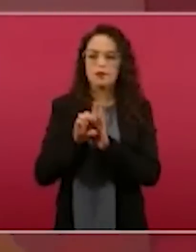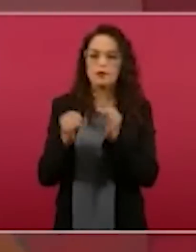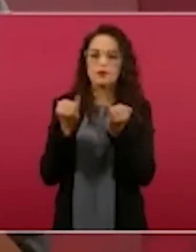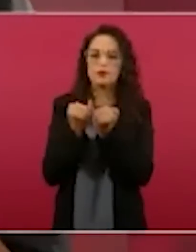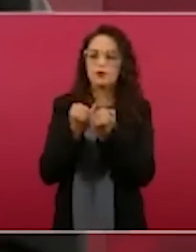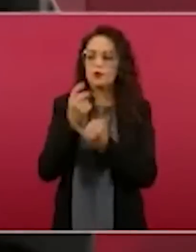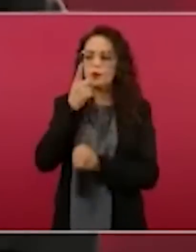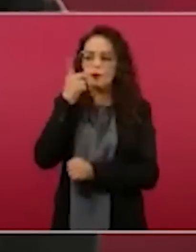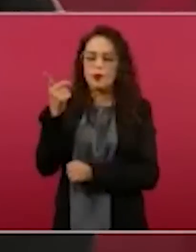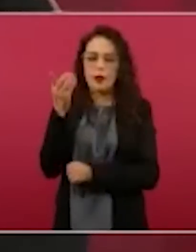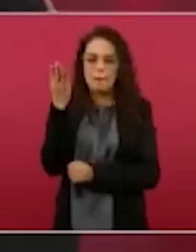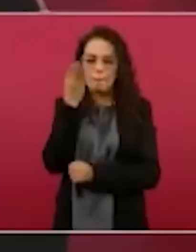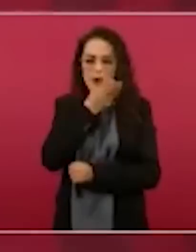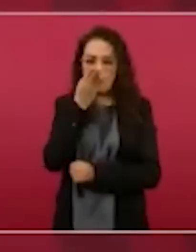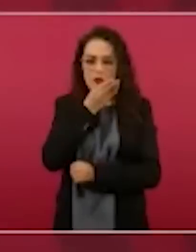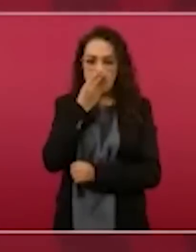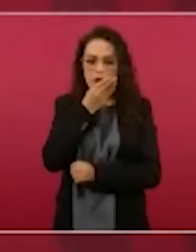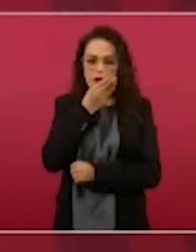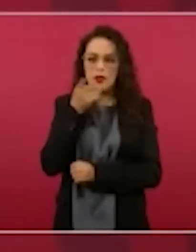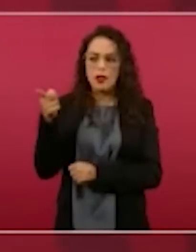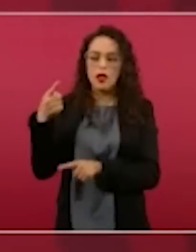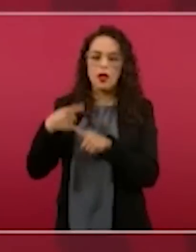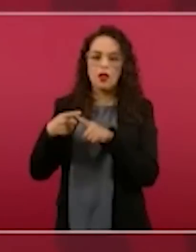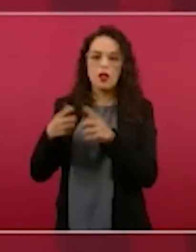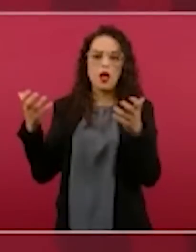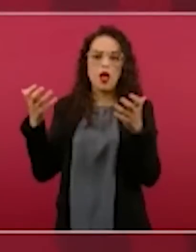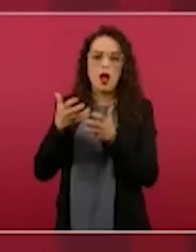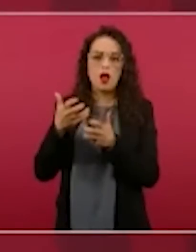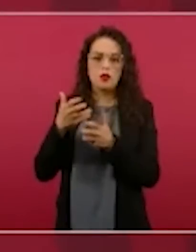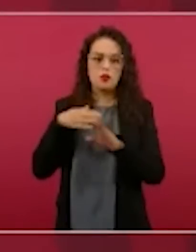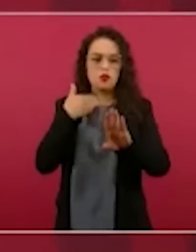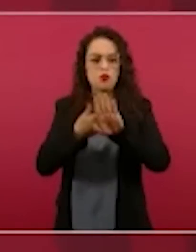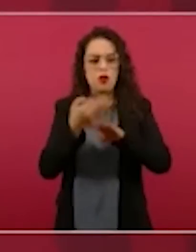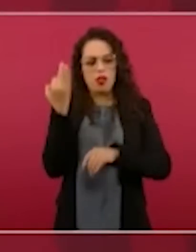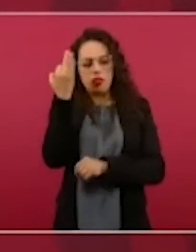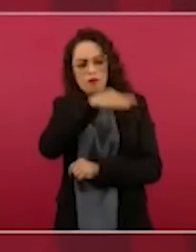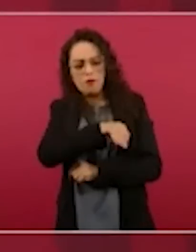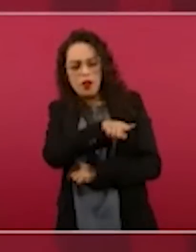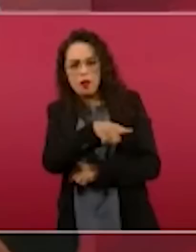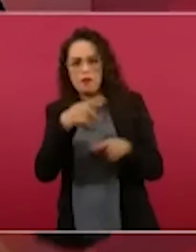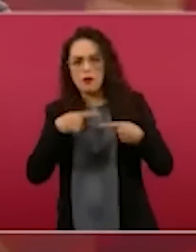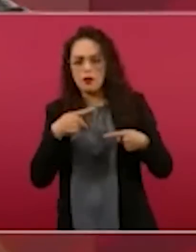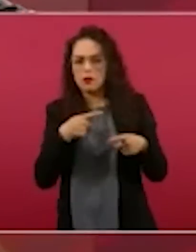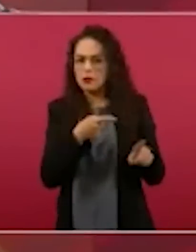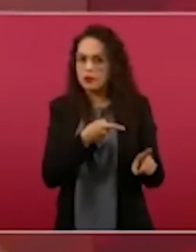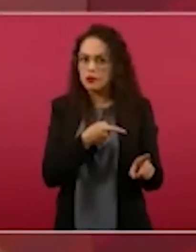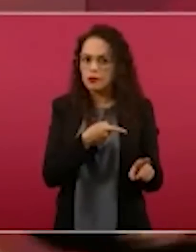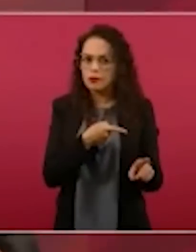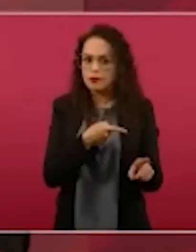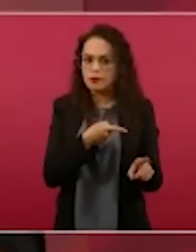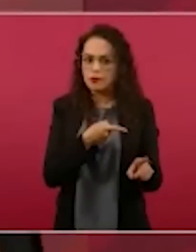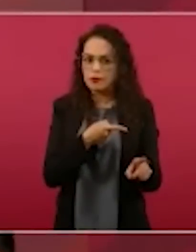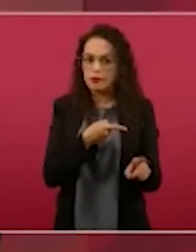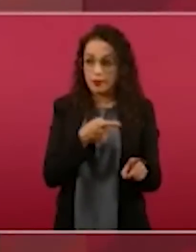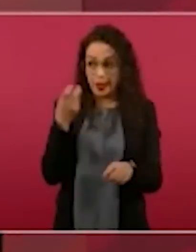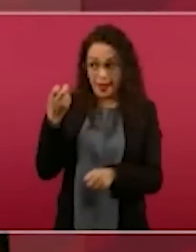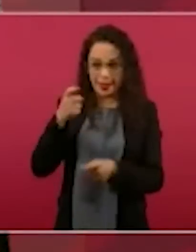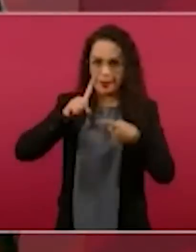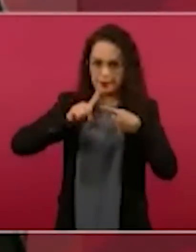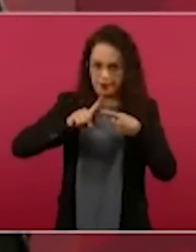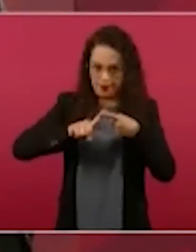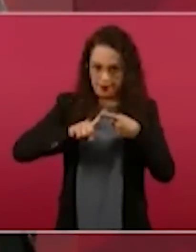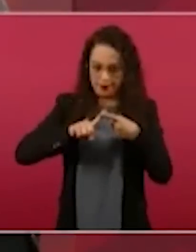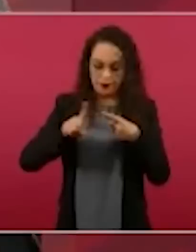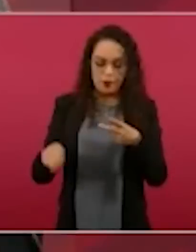levantó falsos testimonios. Esa es una. Y si